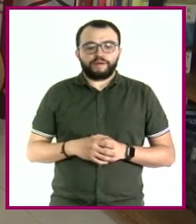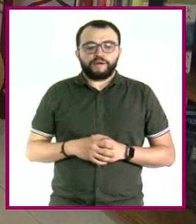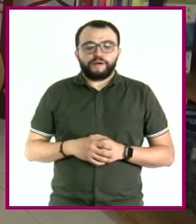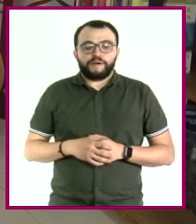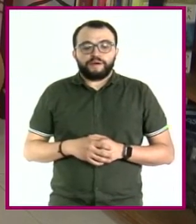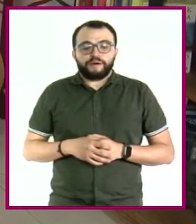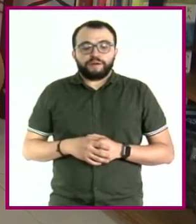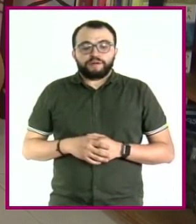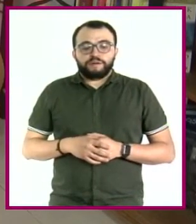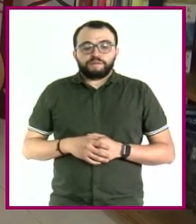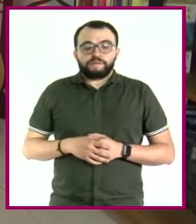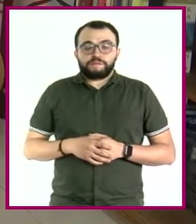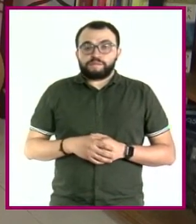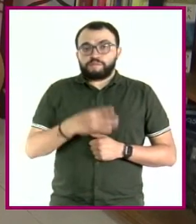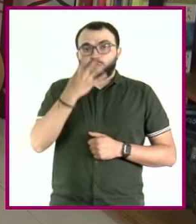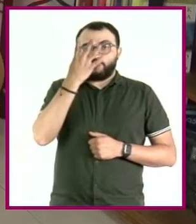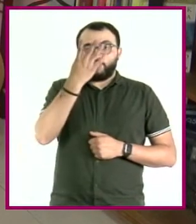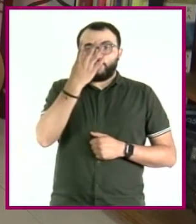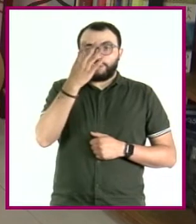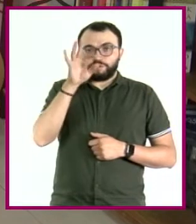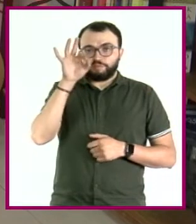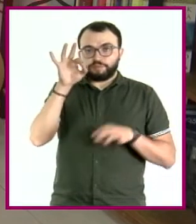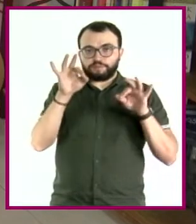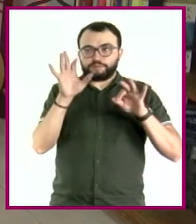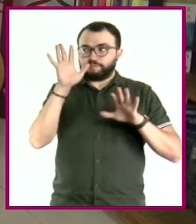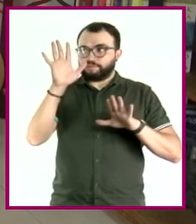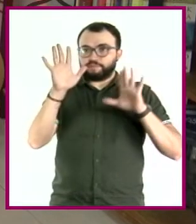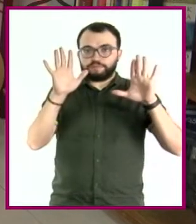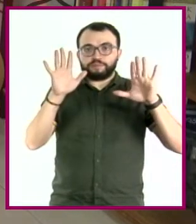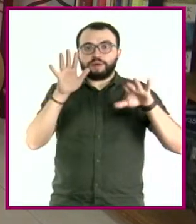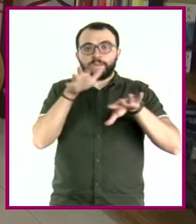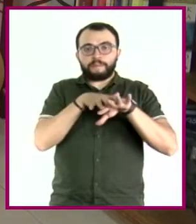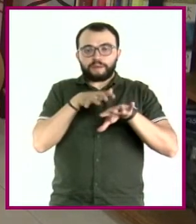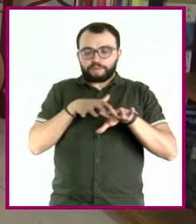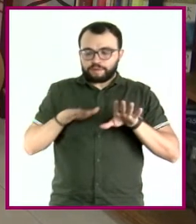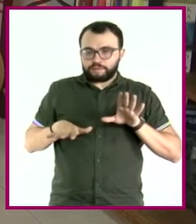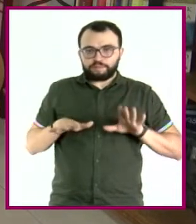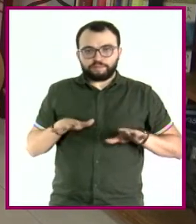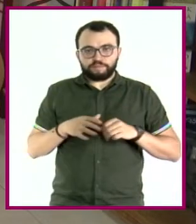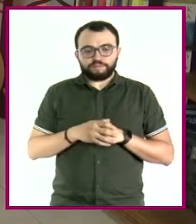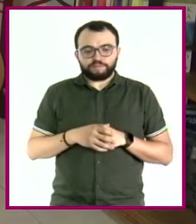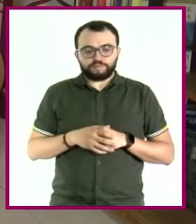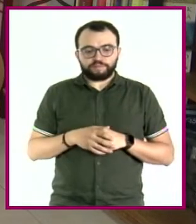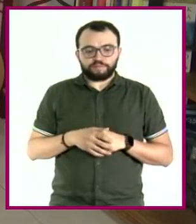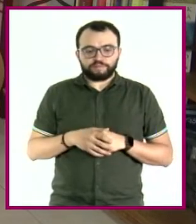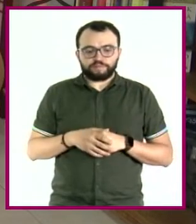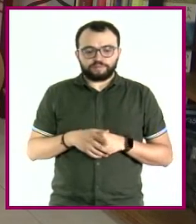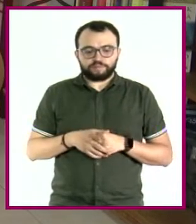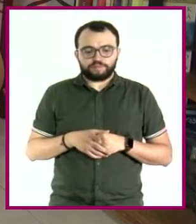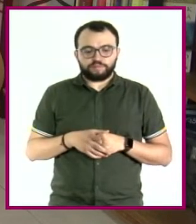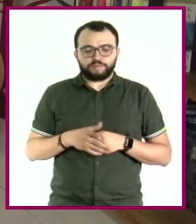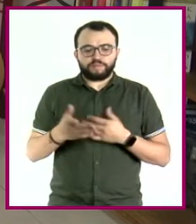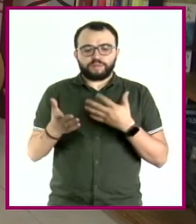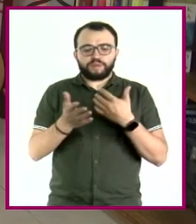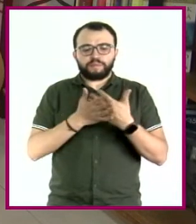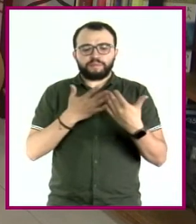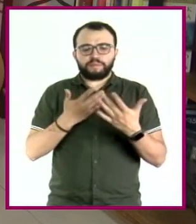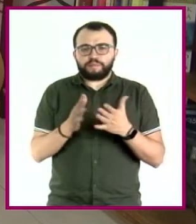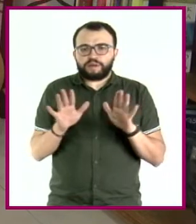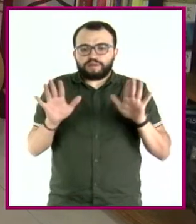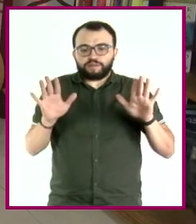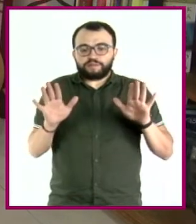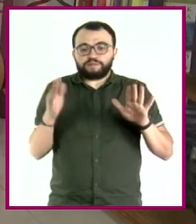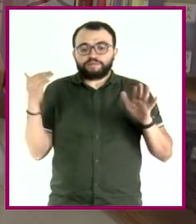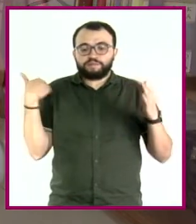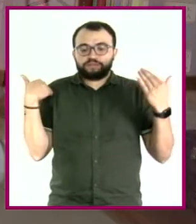Sobre tu postura de cuatro puntos, vas a abrir tus manos a lo ancho de tus hombros. Tal vez ligeramente un poquito más de lo